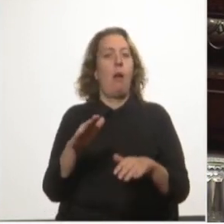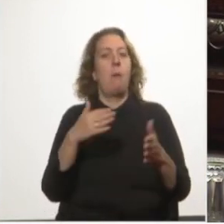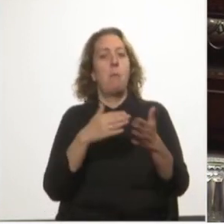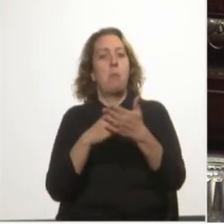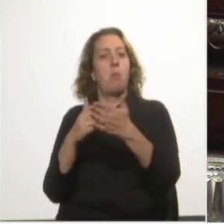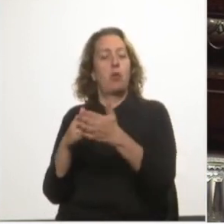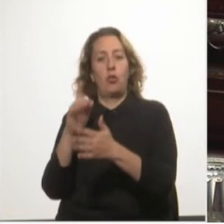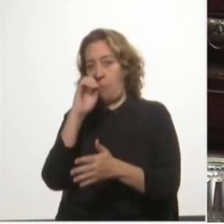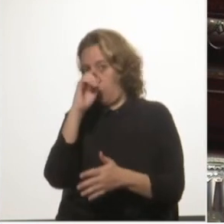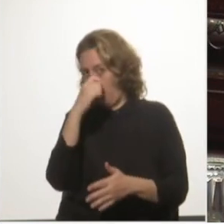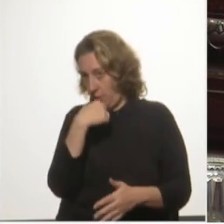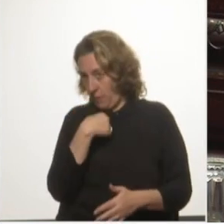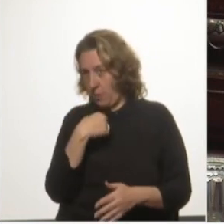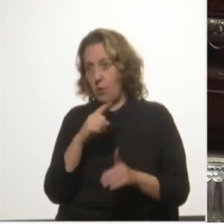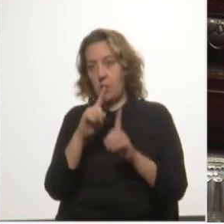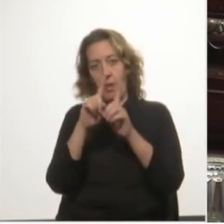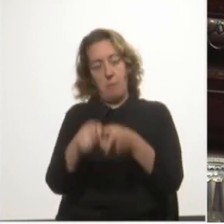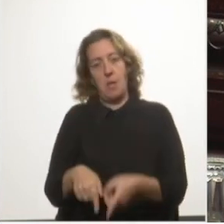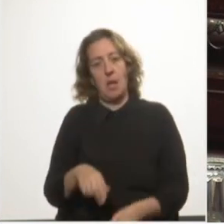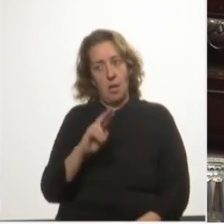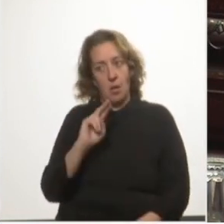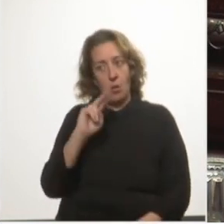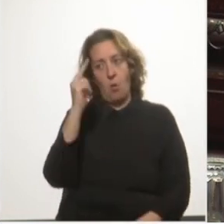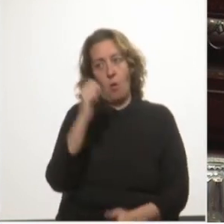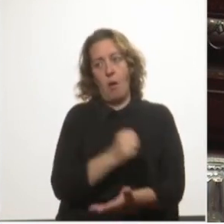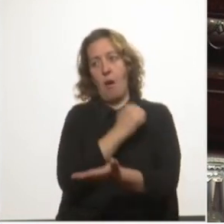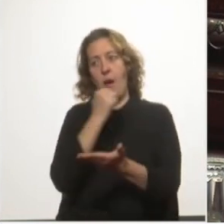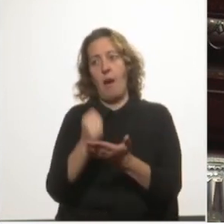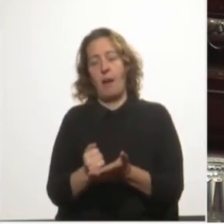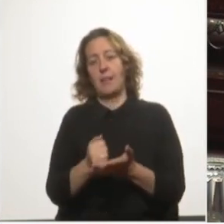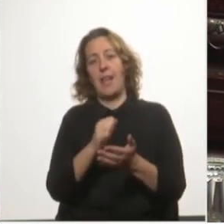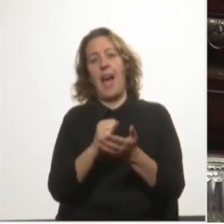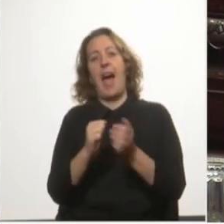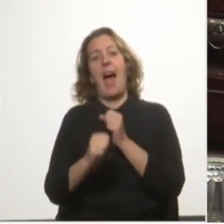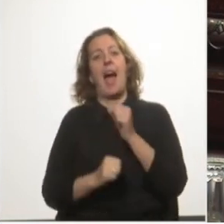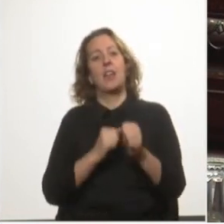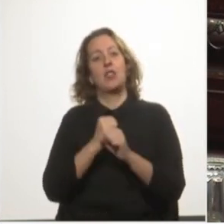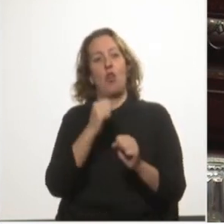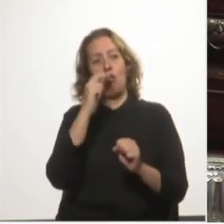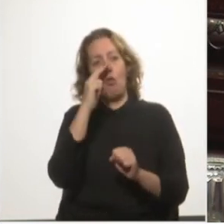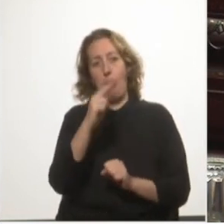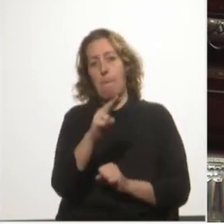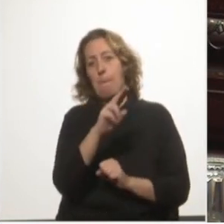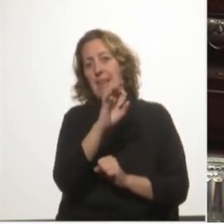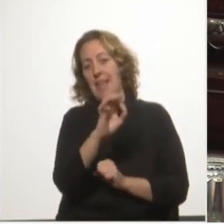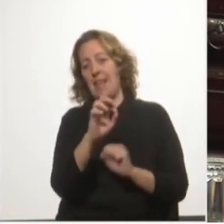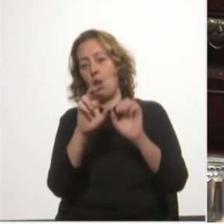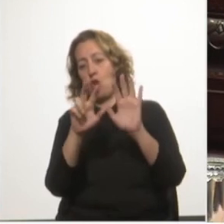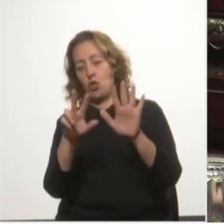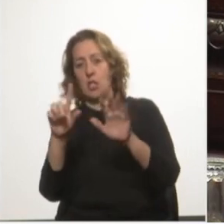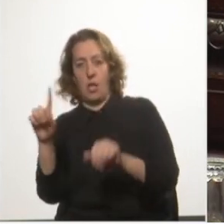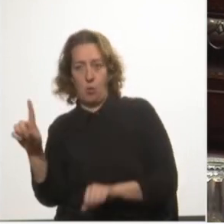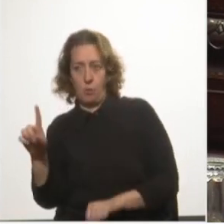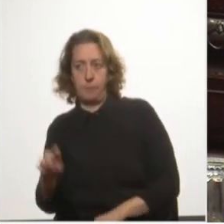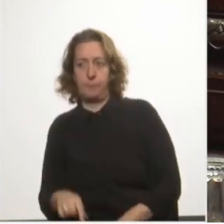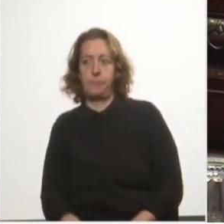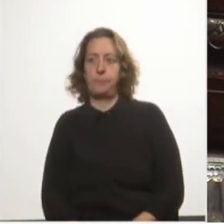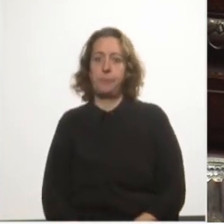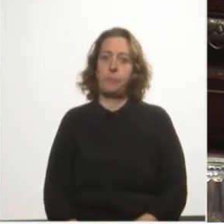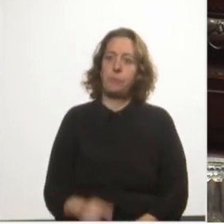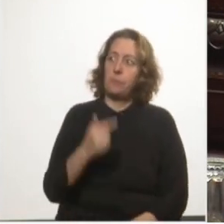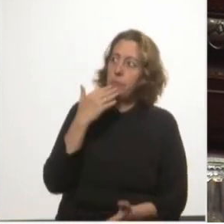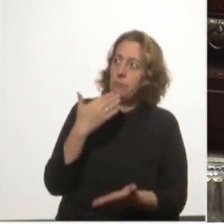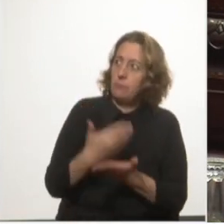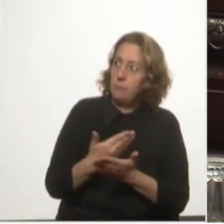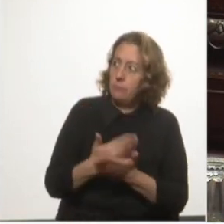ella y en parte la del país, hasta el año 2081. Superlativa fue nuestra sorpresa al